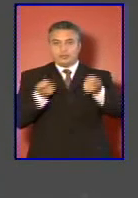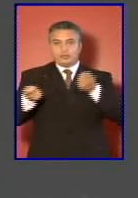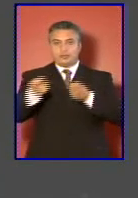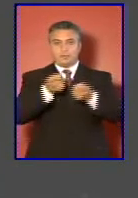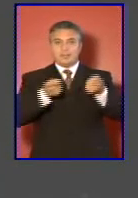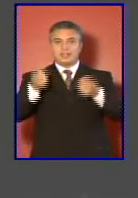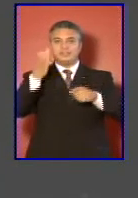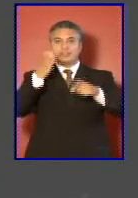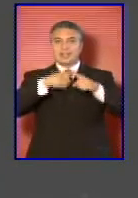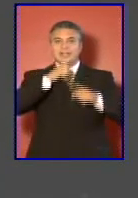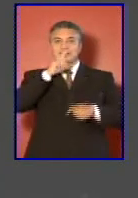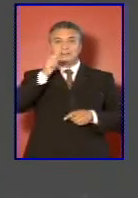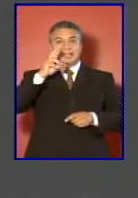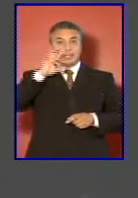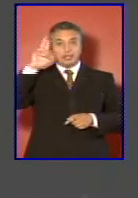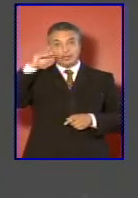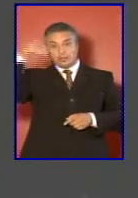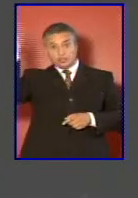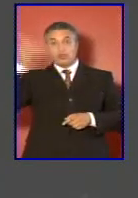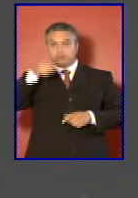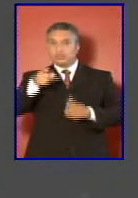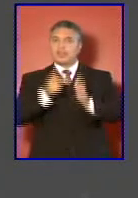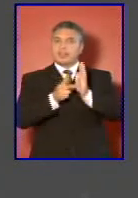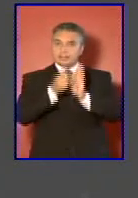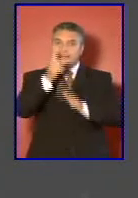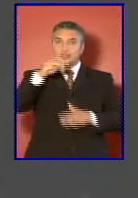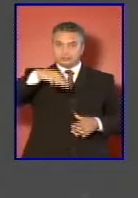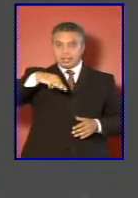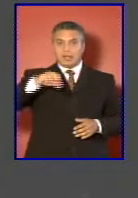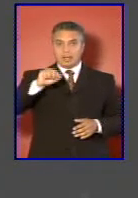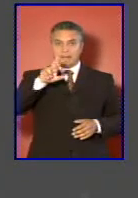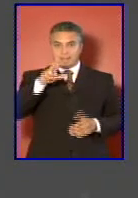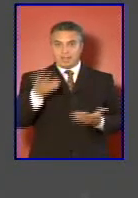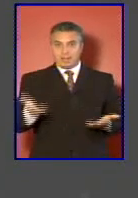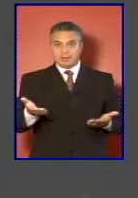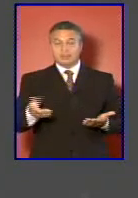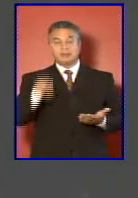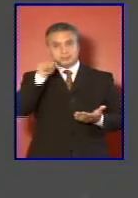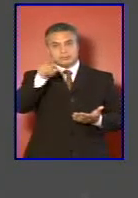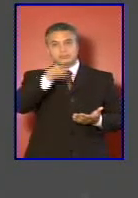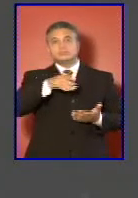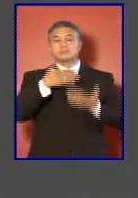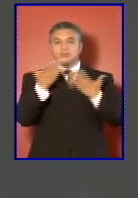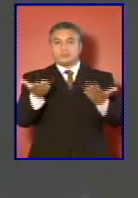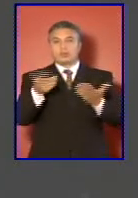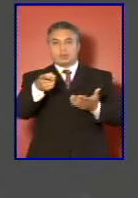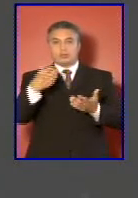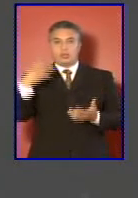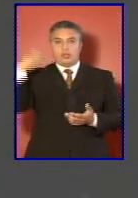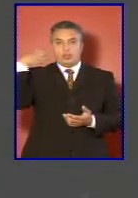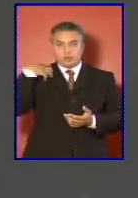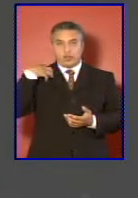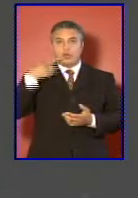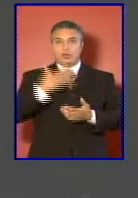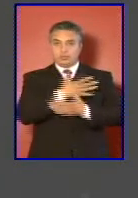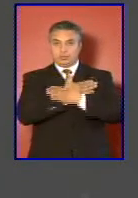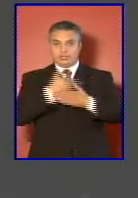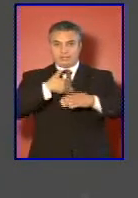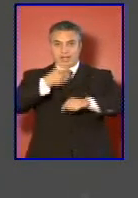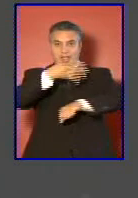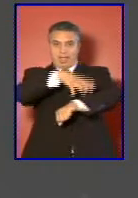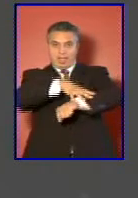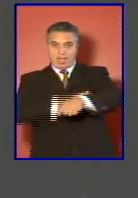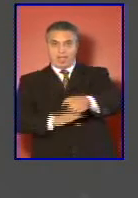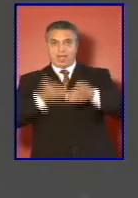se desarrolla en el mar. Y por tanto, el rol de nuestra Armada, el